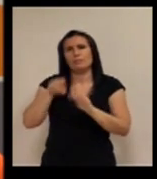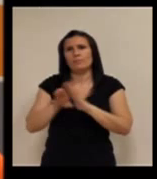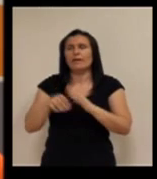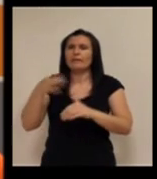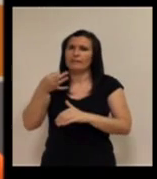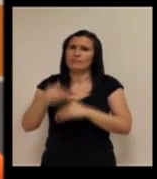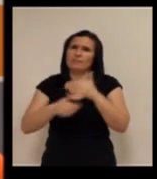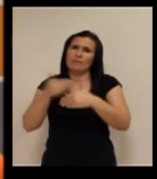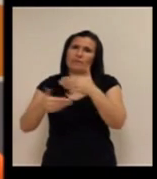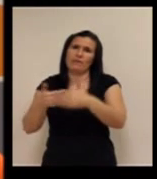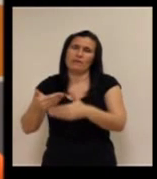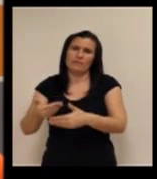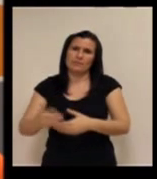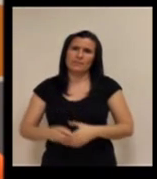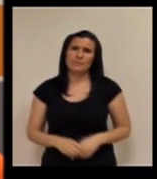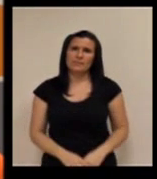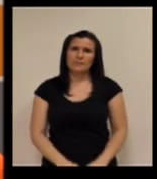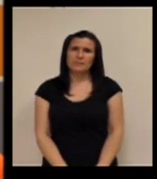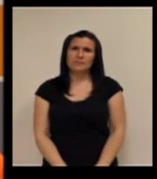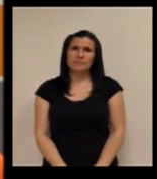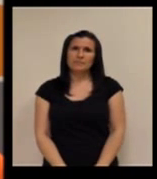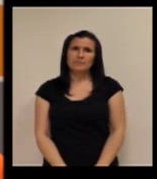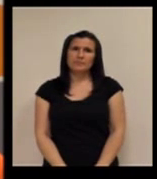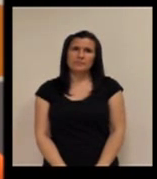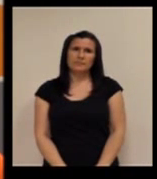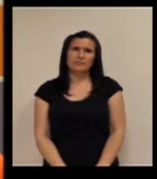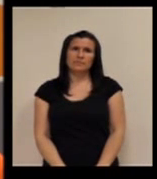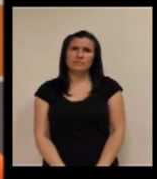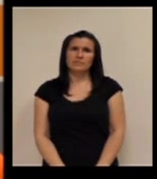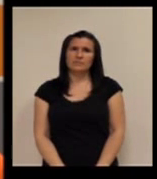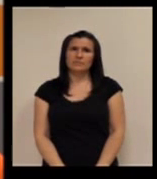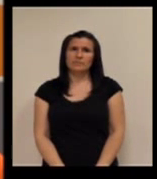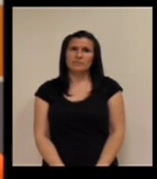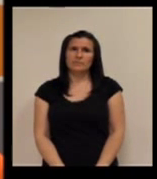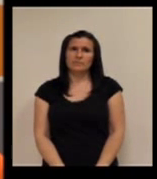en lo cual la tecnología tiene que avanzar y